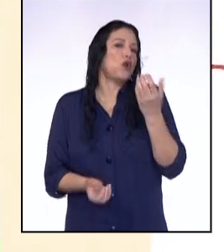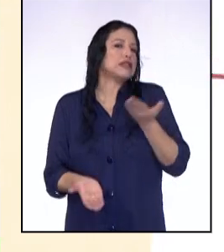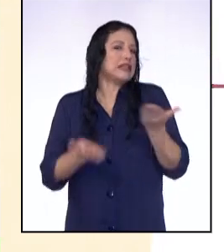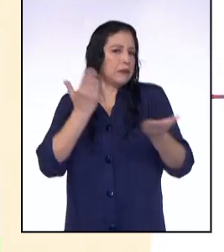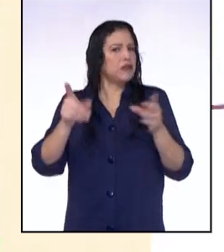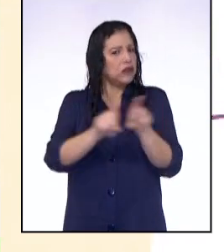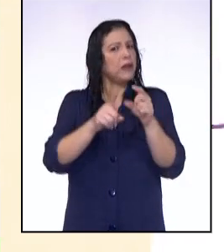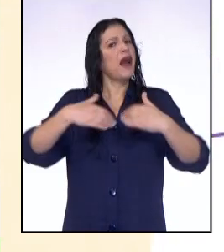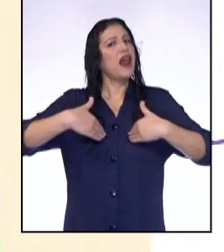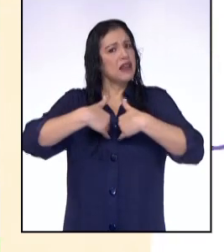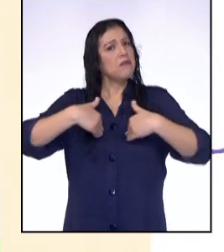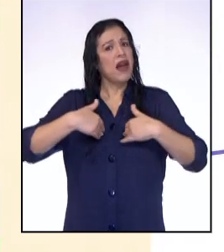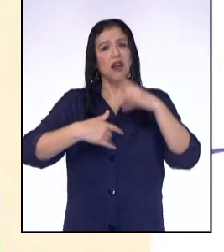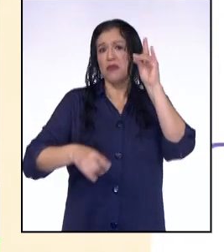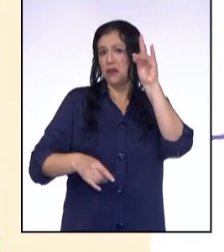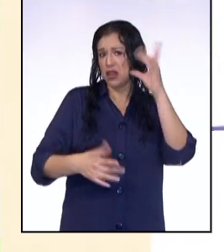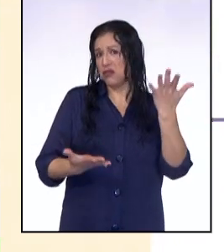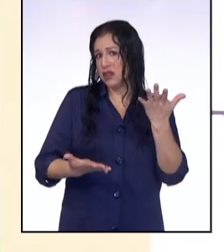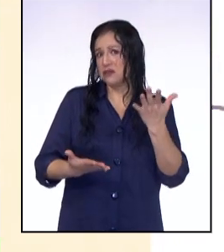Hasta animales como las vicuñas.